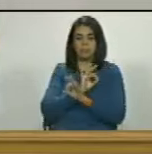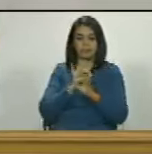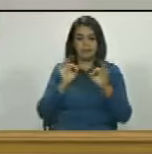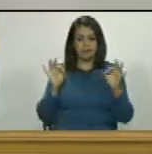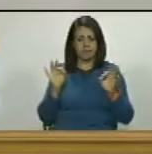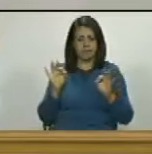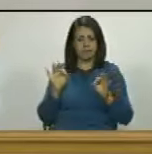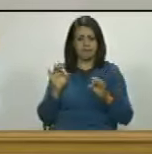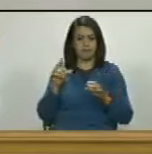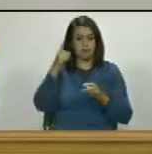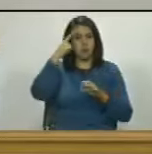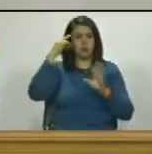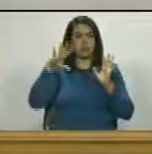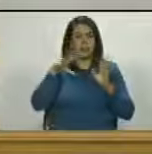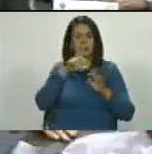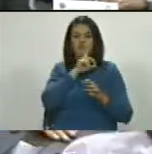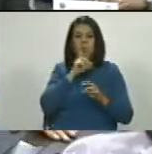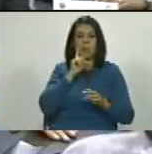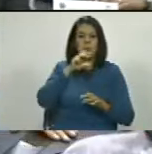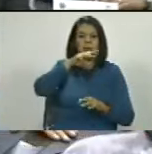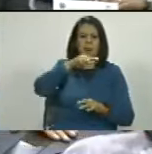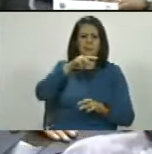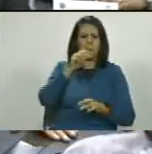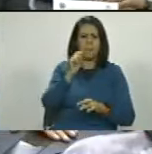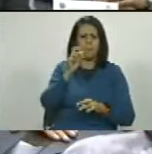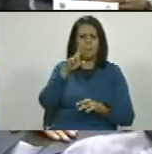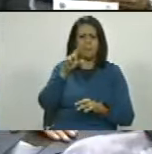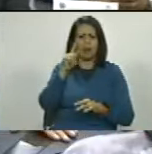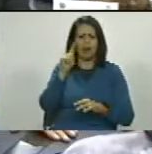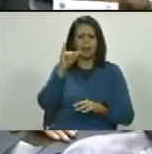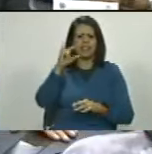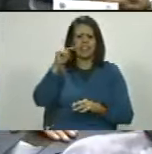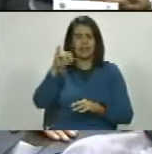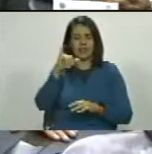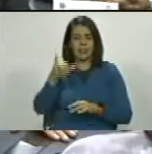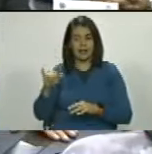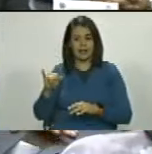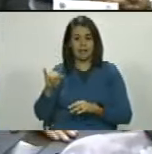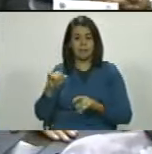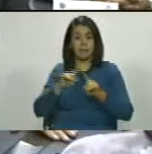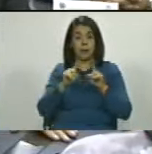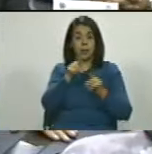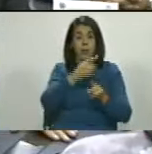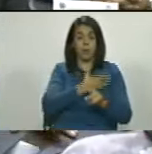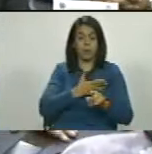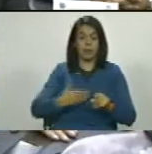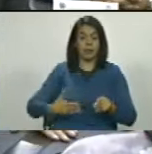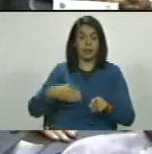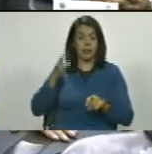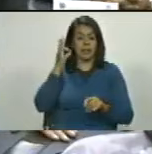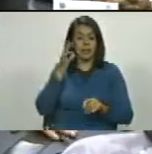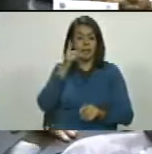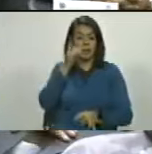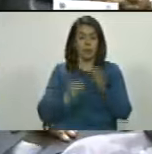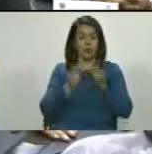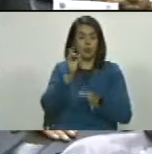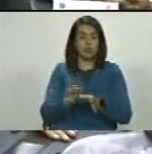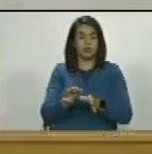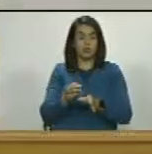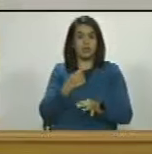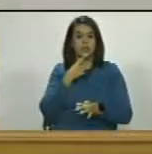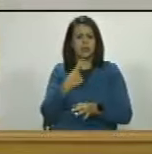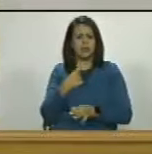Martínez nunca ha sido vista nunca ha hablado en ningún lado pero era presidenta de ese partido dijeron algo